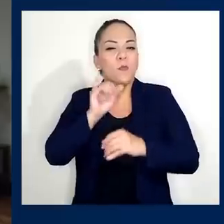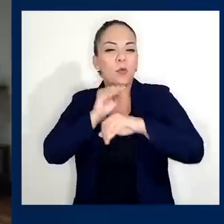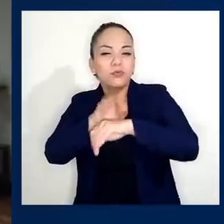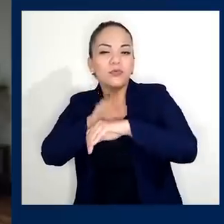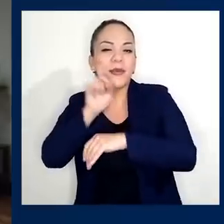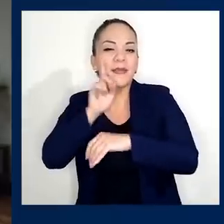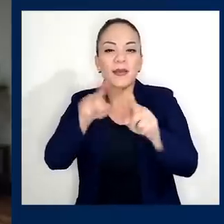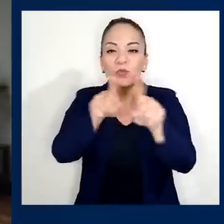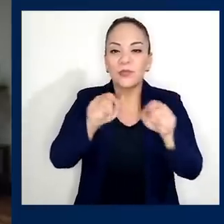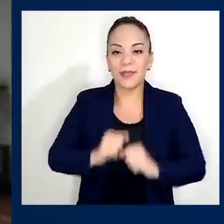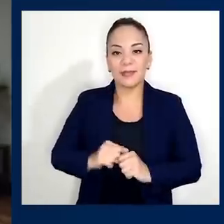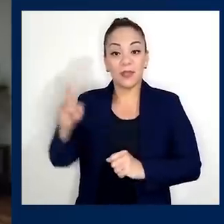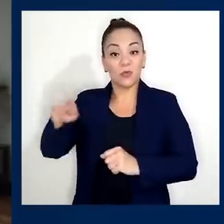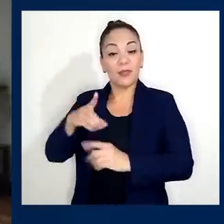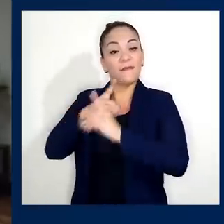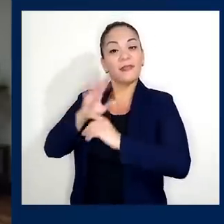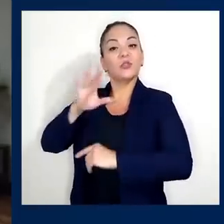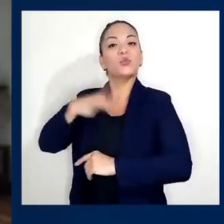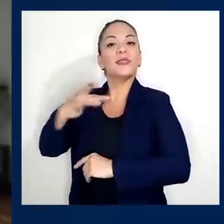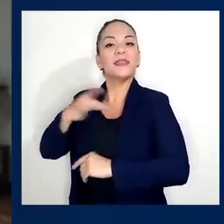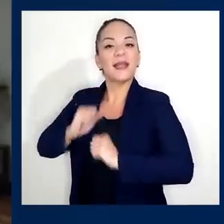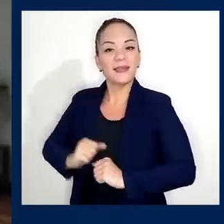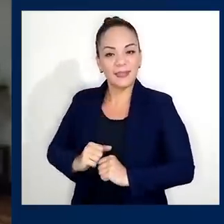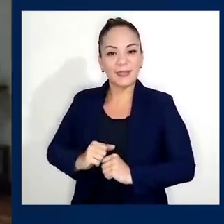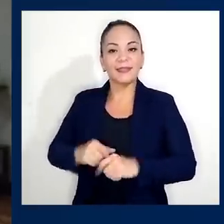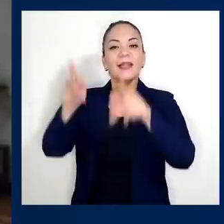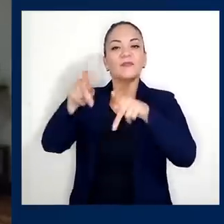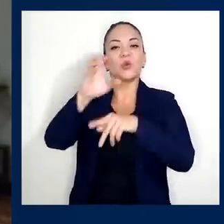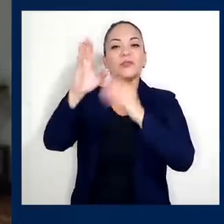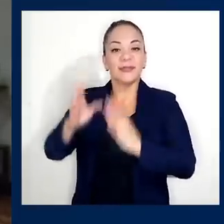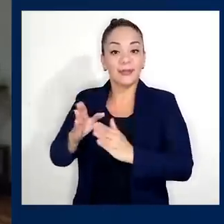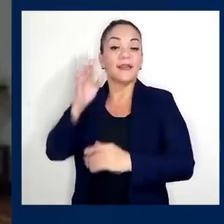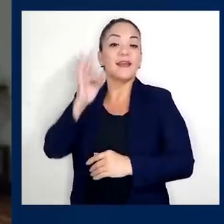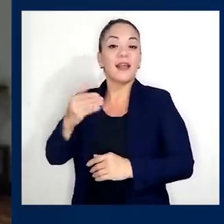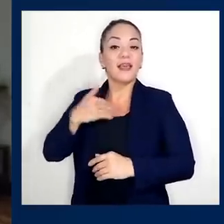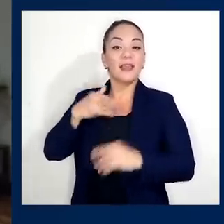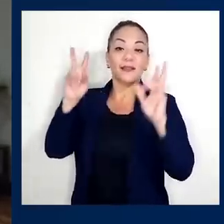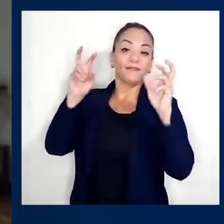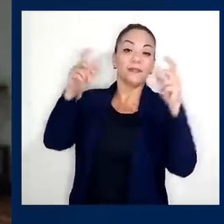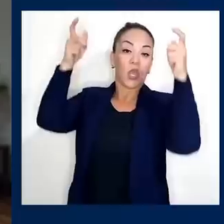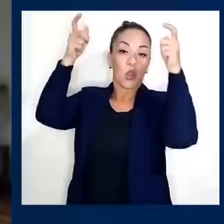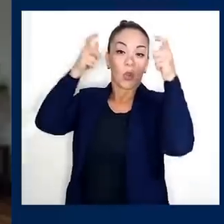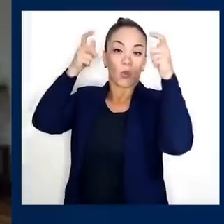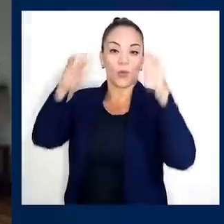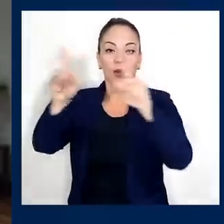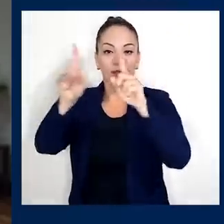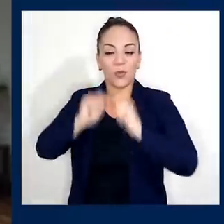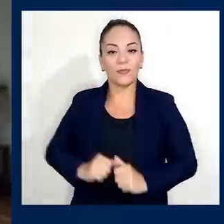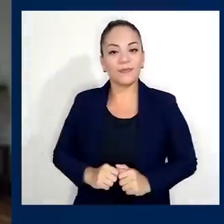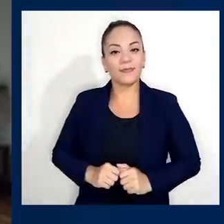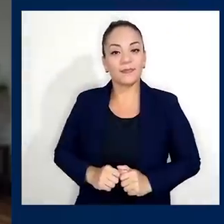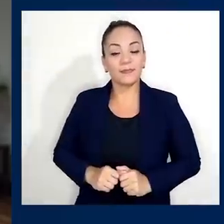defender los intereses y gollerías de los ticos que se creen tener corona. ¿Por qué estas